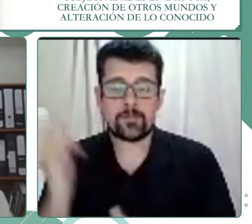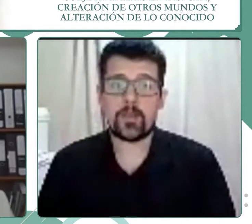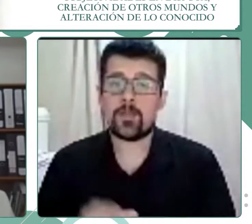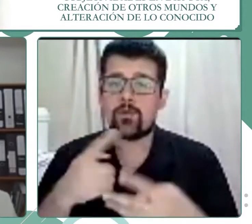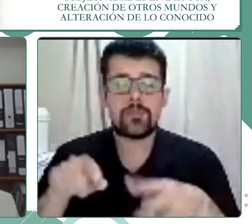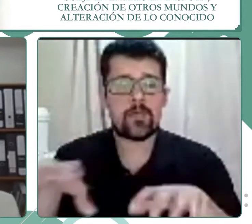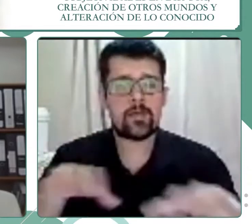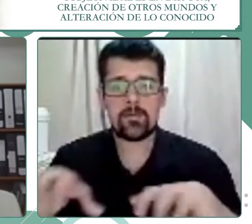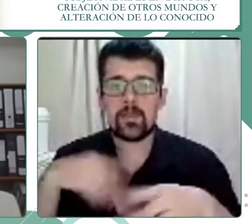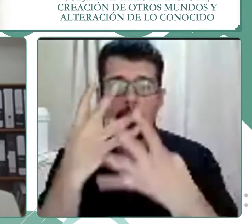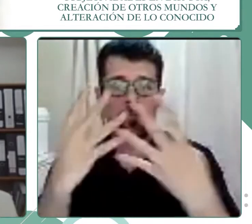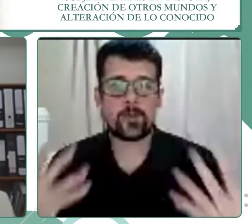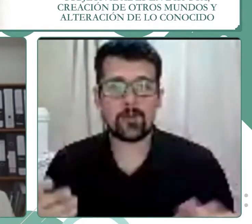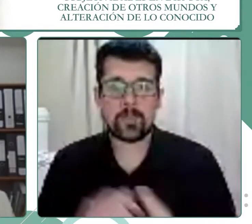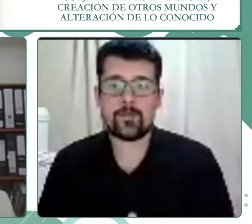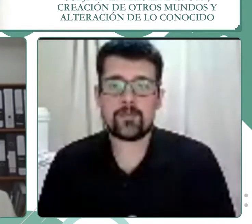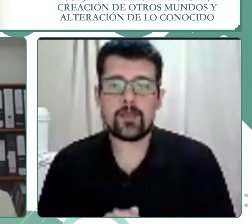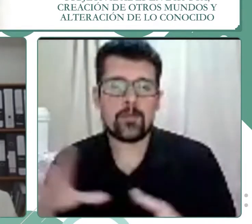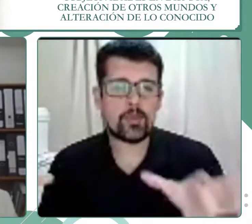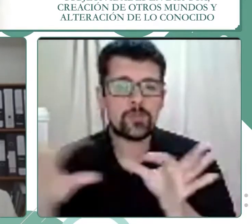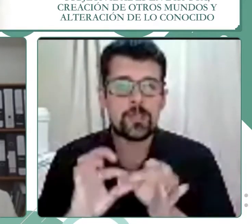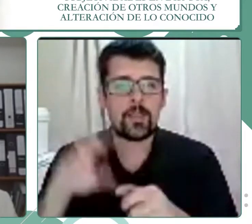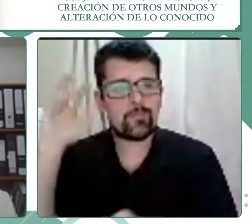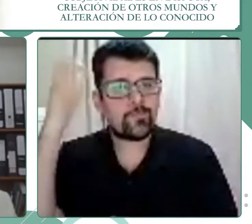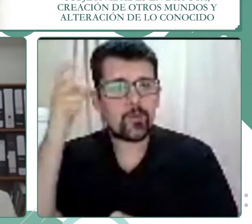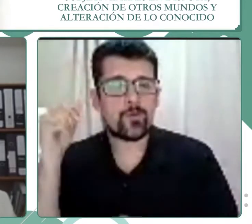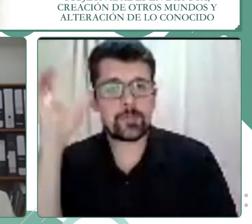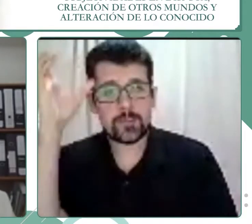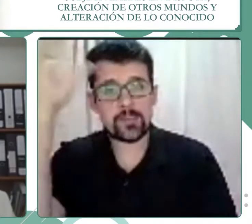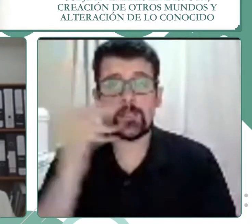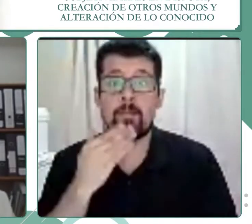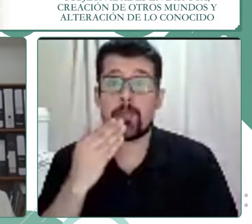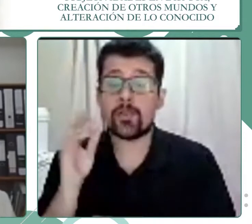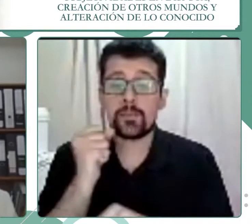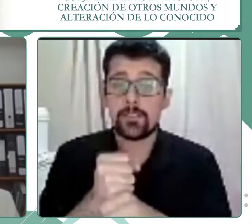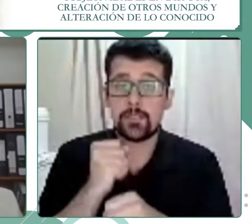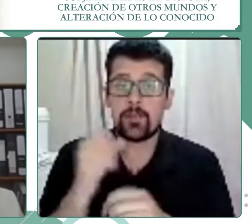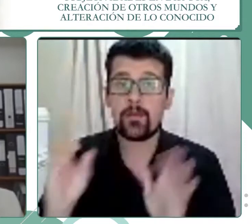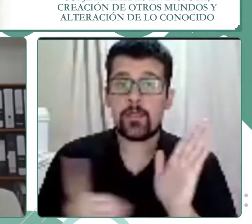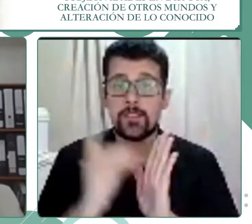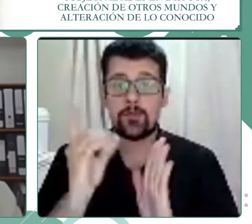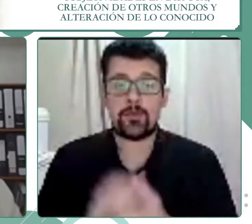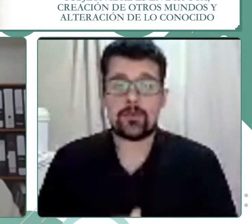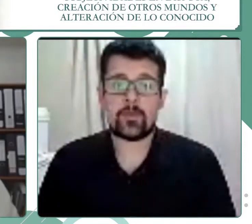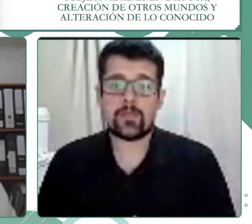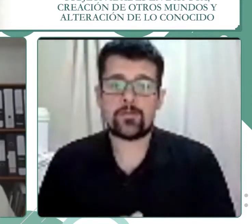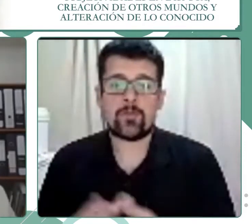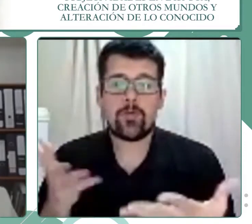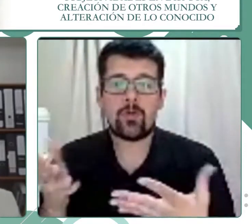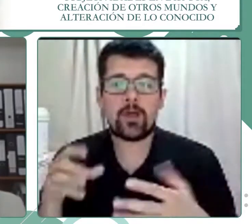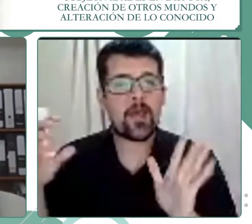asignaturas asociadas con la neurociencia. También desarrolla su trabajo y su línea de investigación